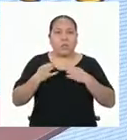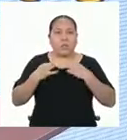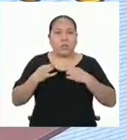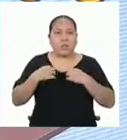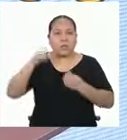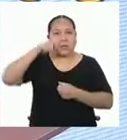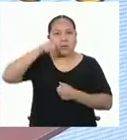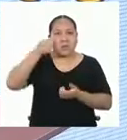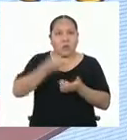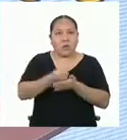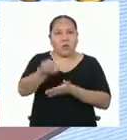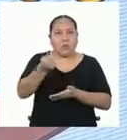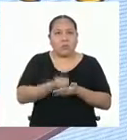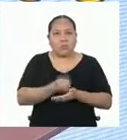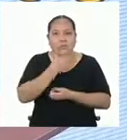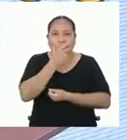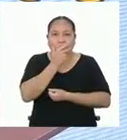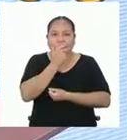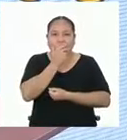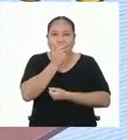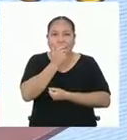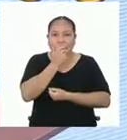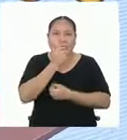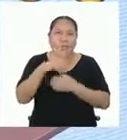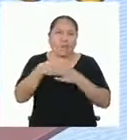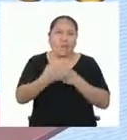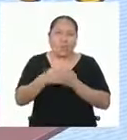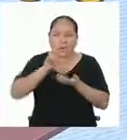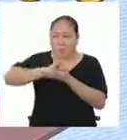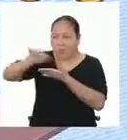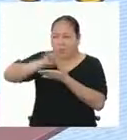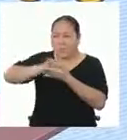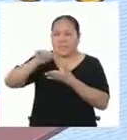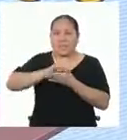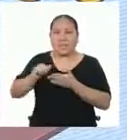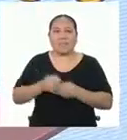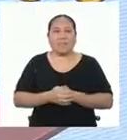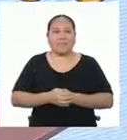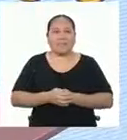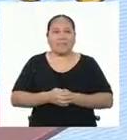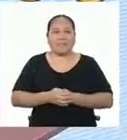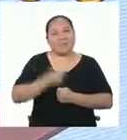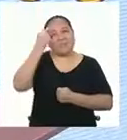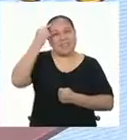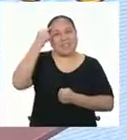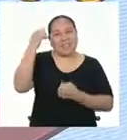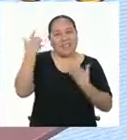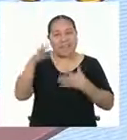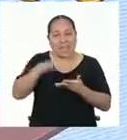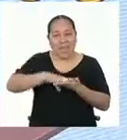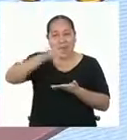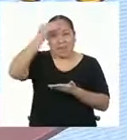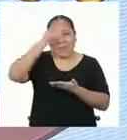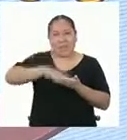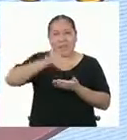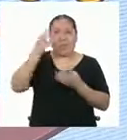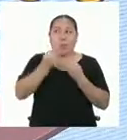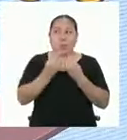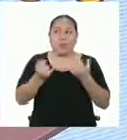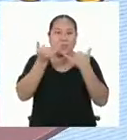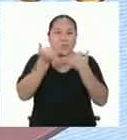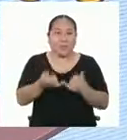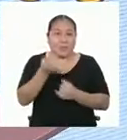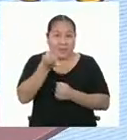que debo comprar. Bueno, luego le mando un mensajito. Creo que hemos aprendido muchísimo